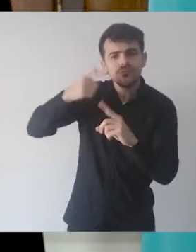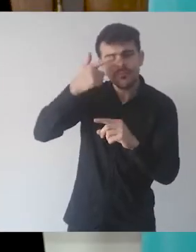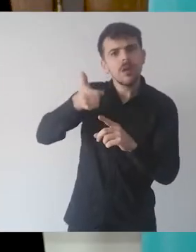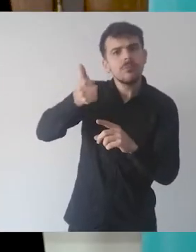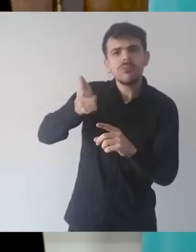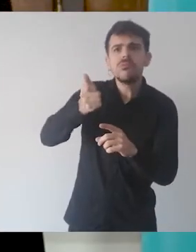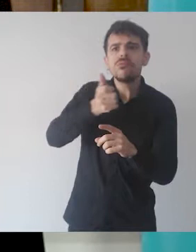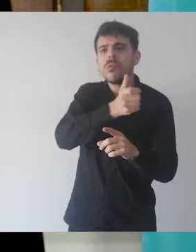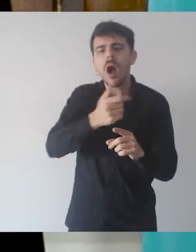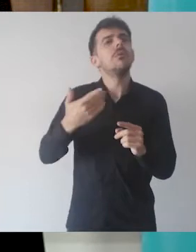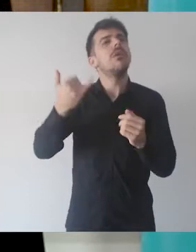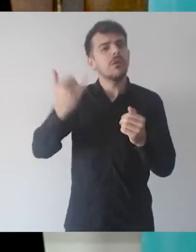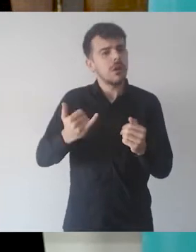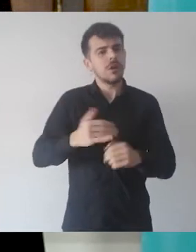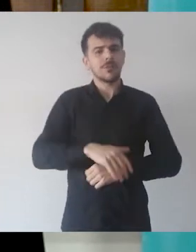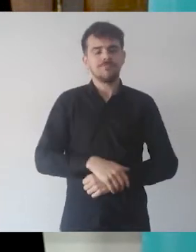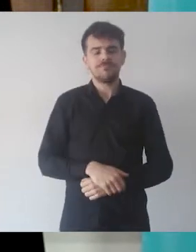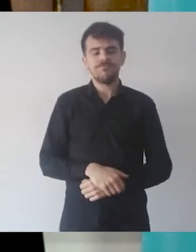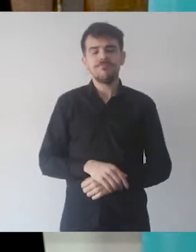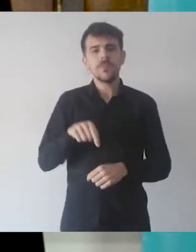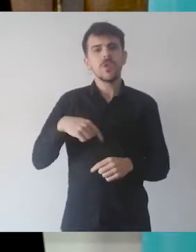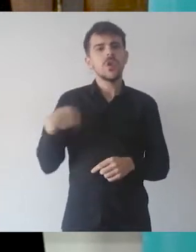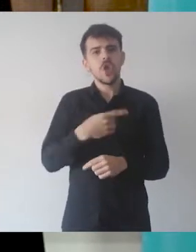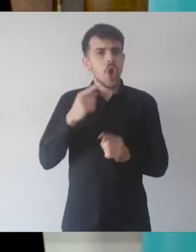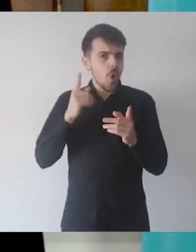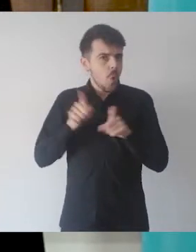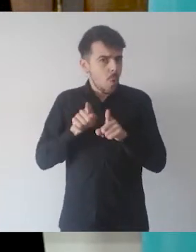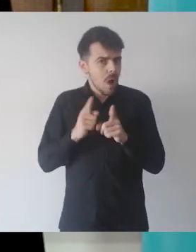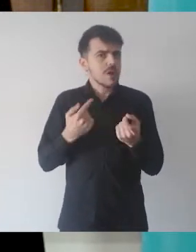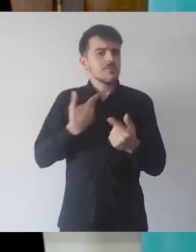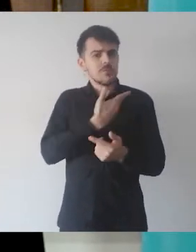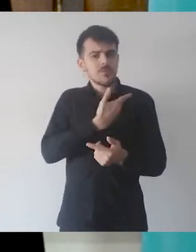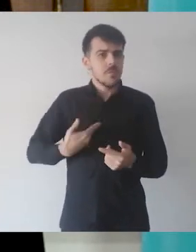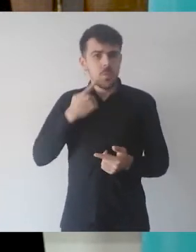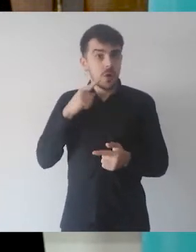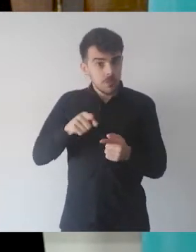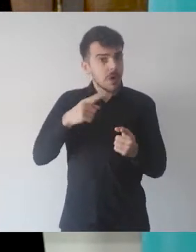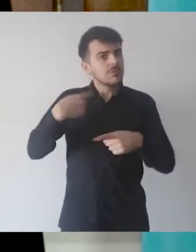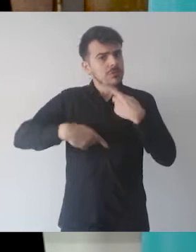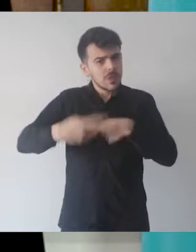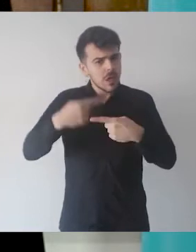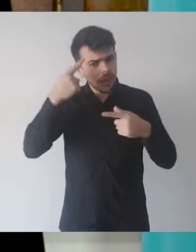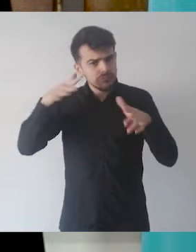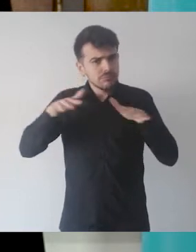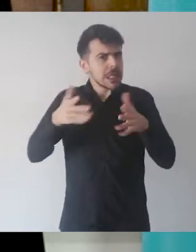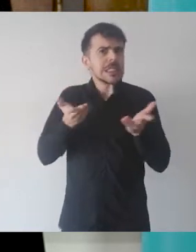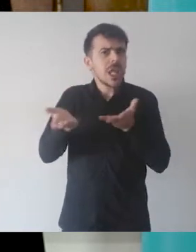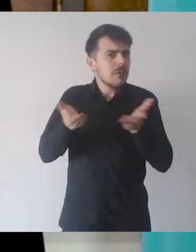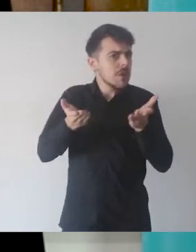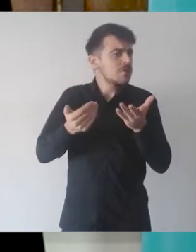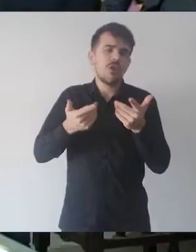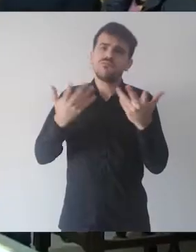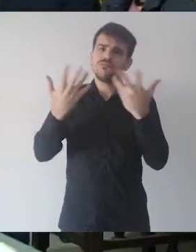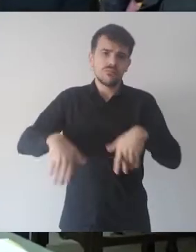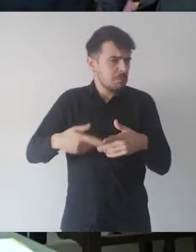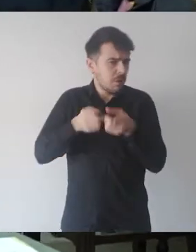asimismo se mantiene activo, garantizando todos los servicios y avanzando las obras en nuestra ciudad a pesar de la